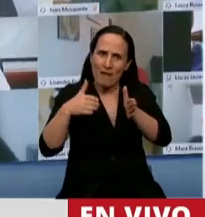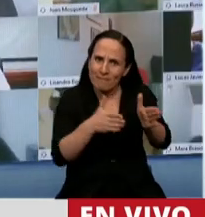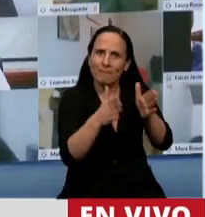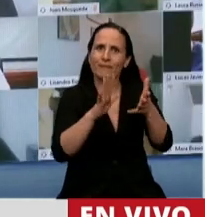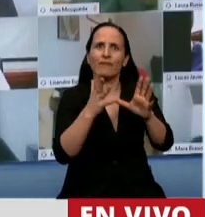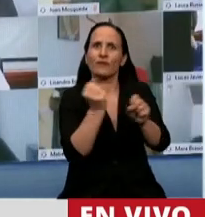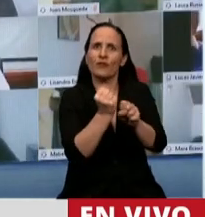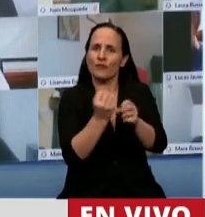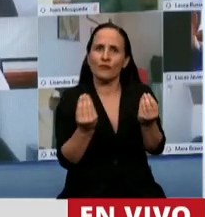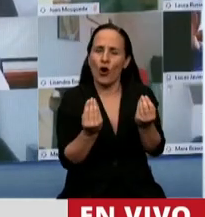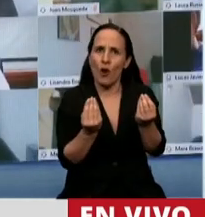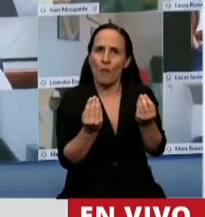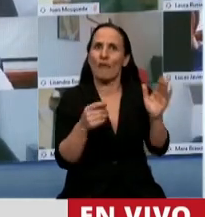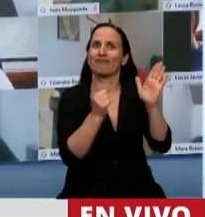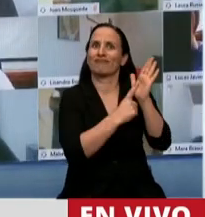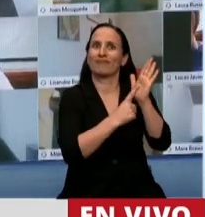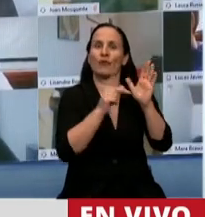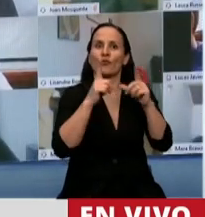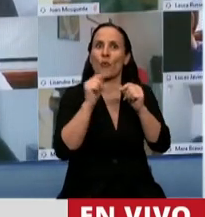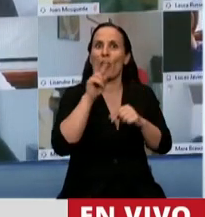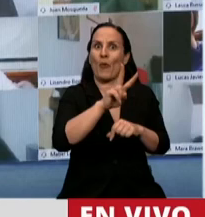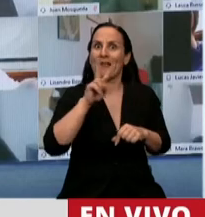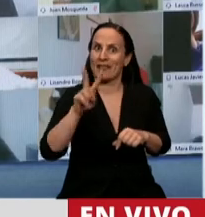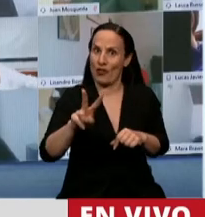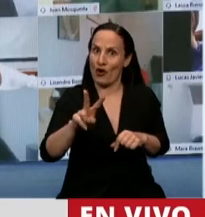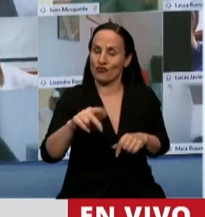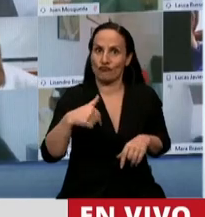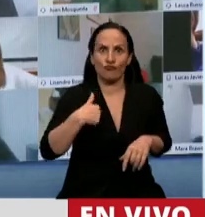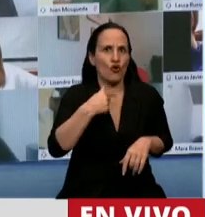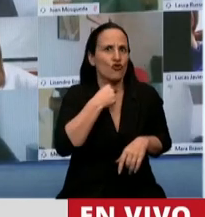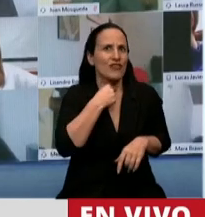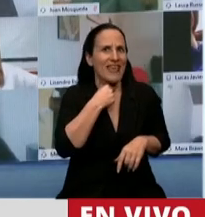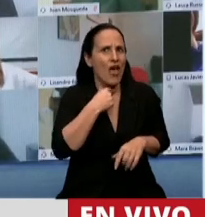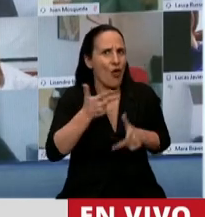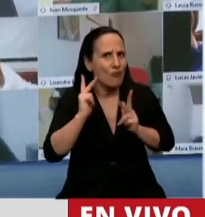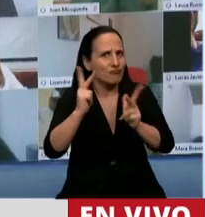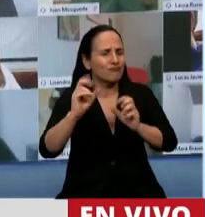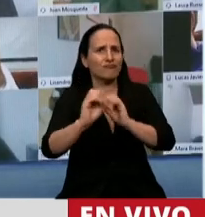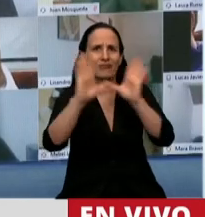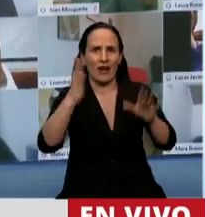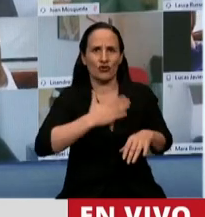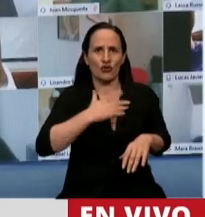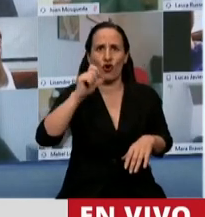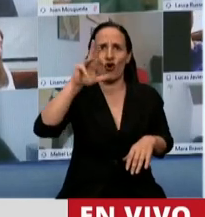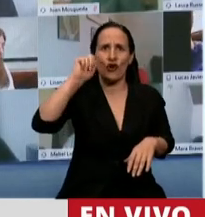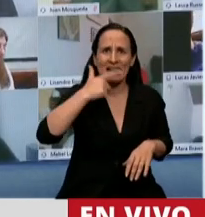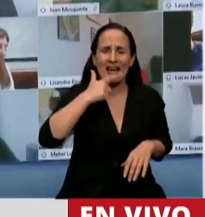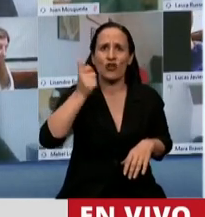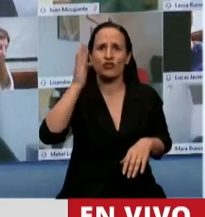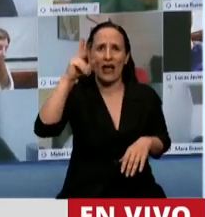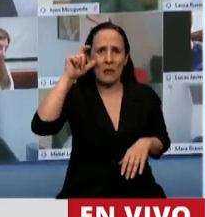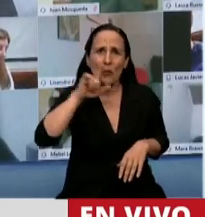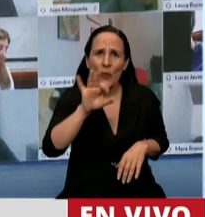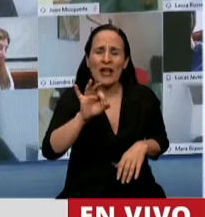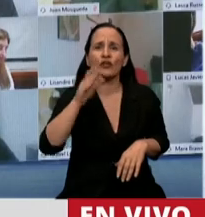como el artículo 22. Quiero dejar expresamente constancia de que soy Carlos Alberto Fernández,